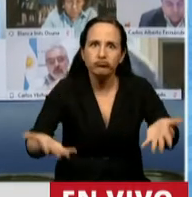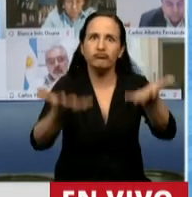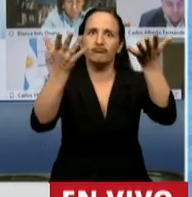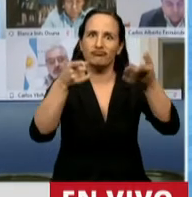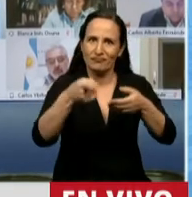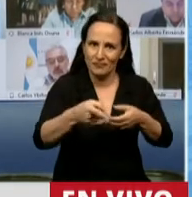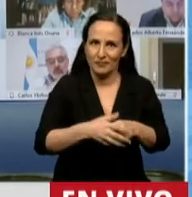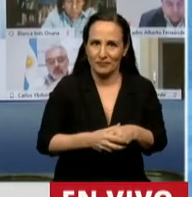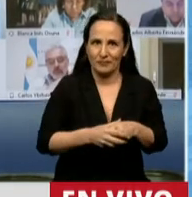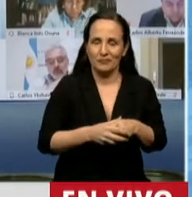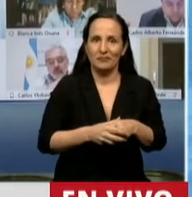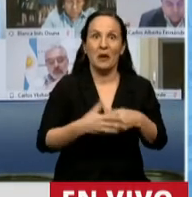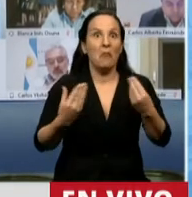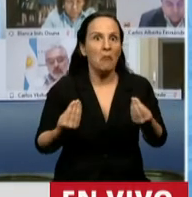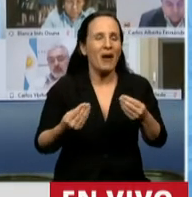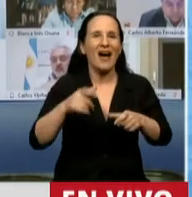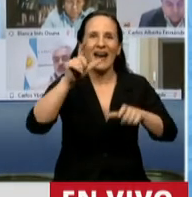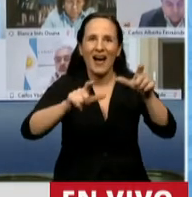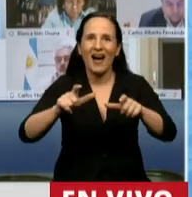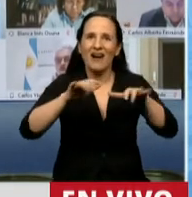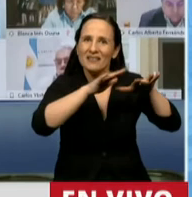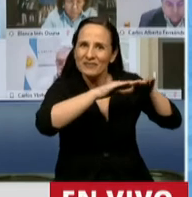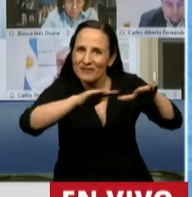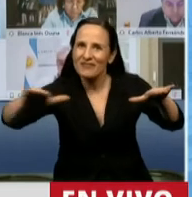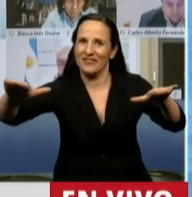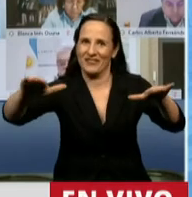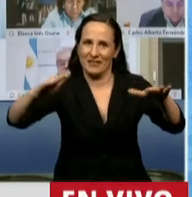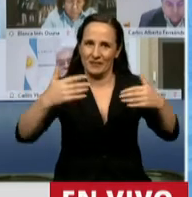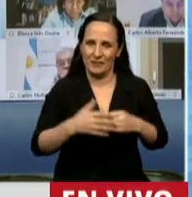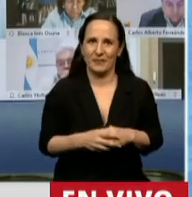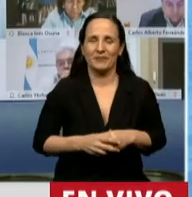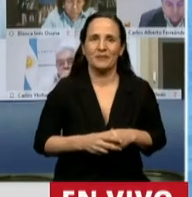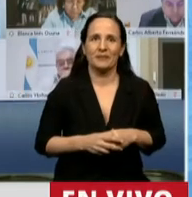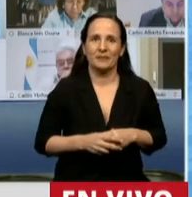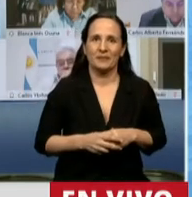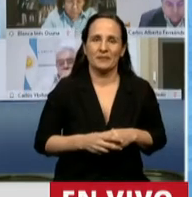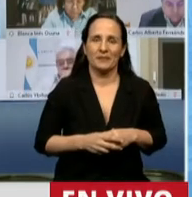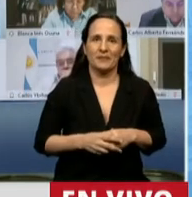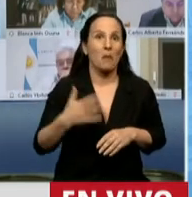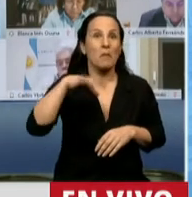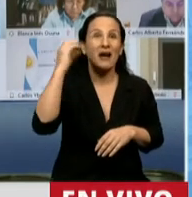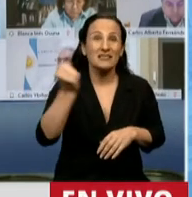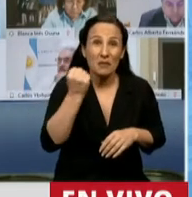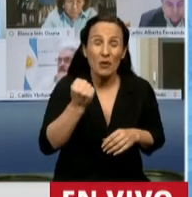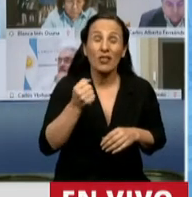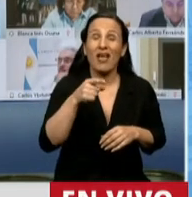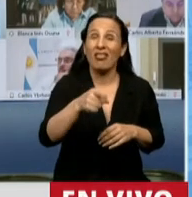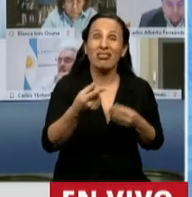promover la estabilidad, sobre todas las cosas, la sostenibilidad del